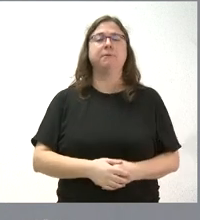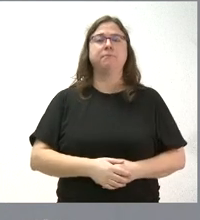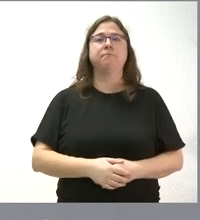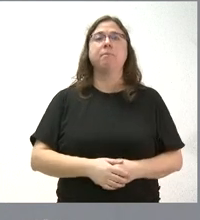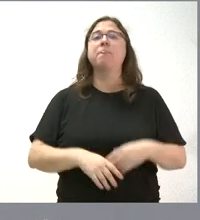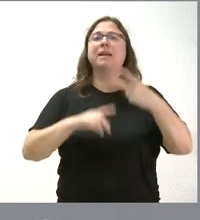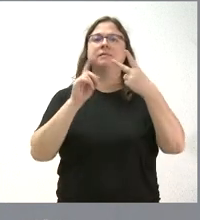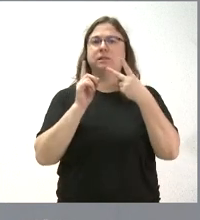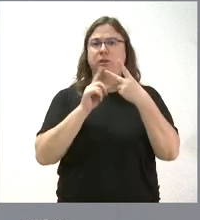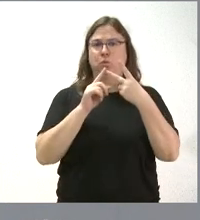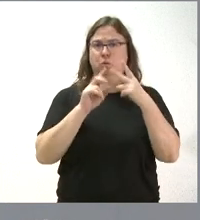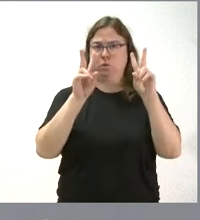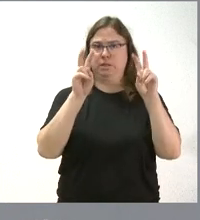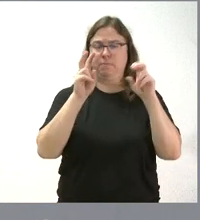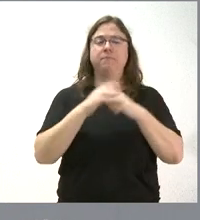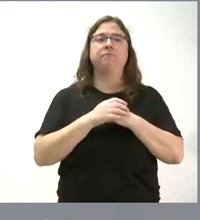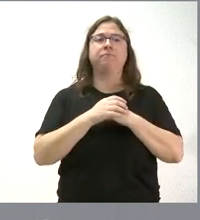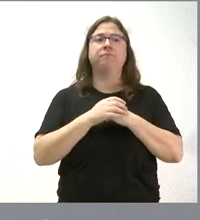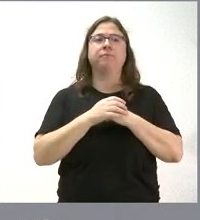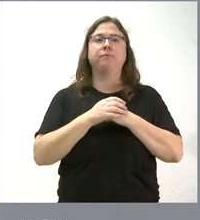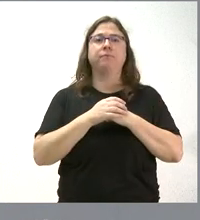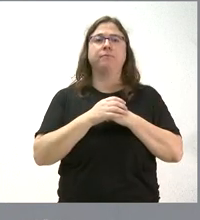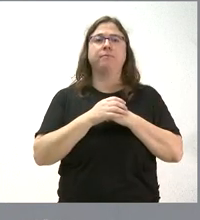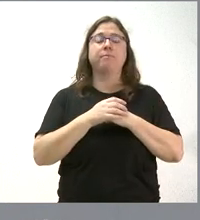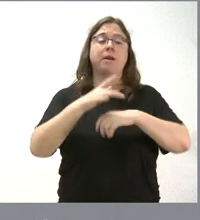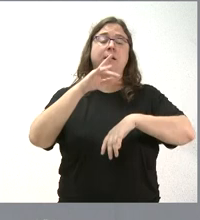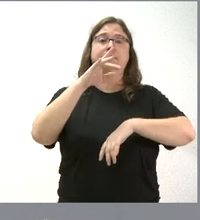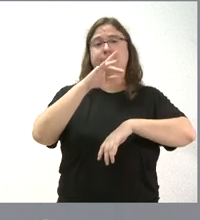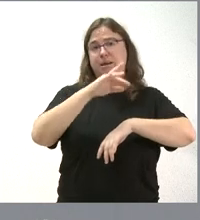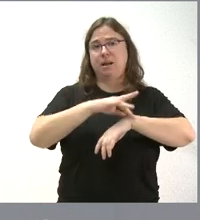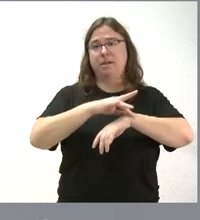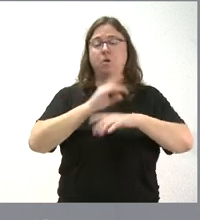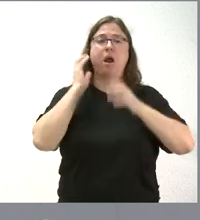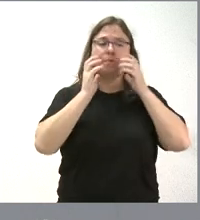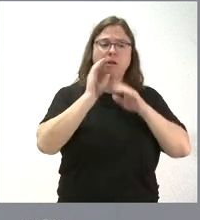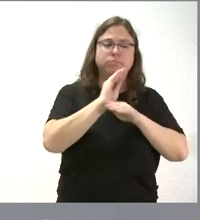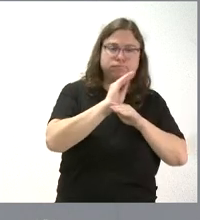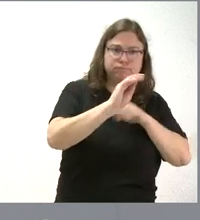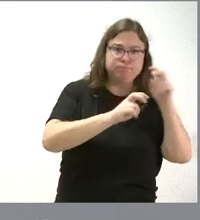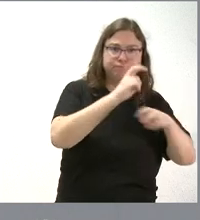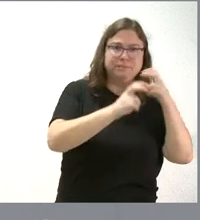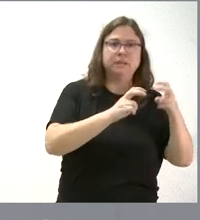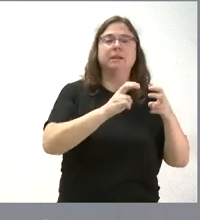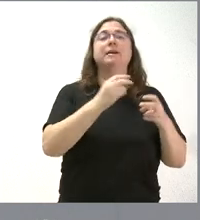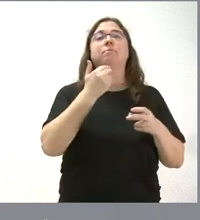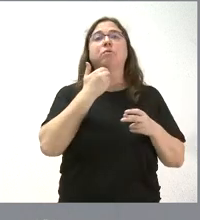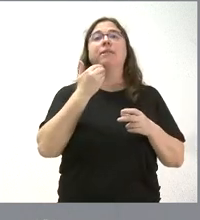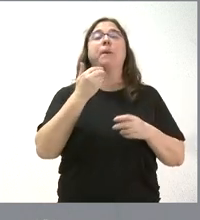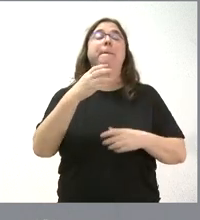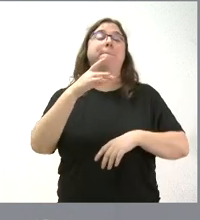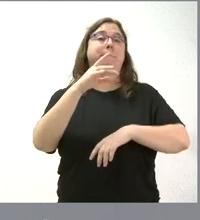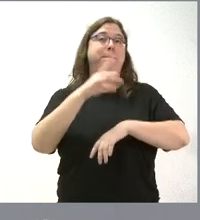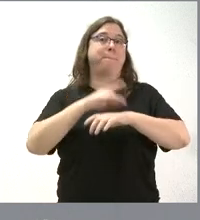segundo asunto, el sanamiento ganadero. Los veterinarios pueden ser veterinarios